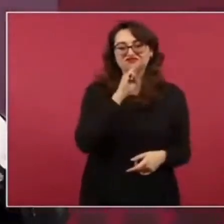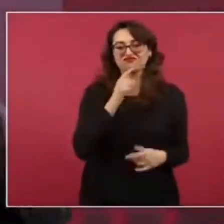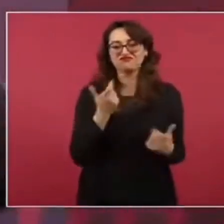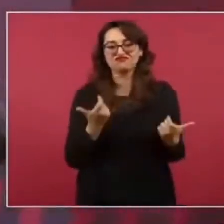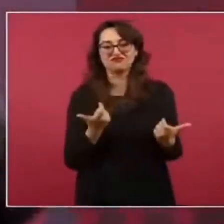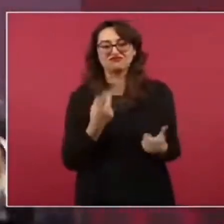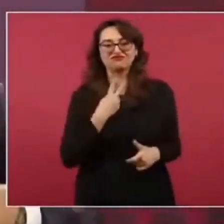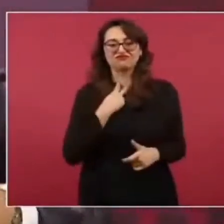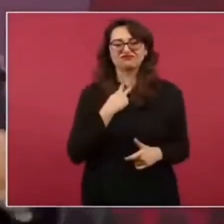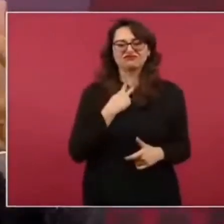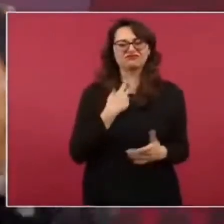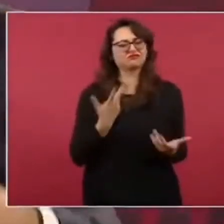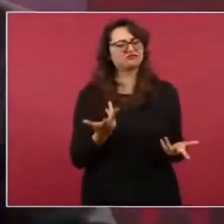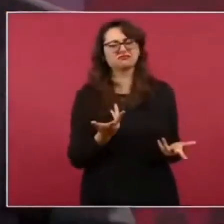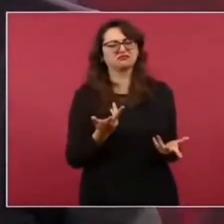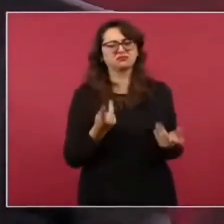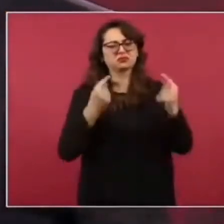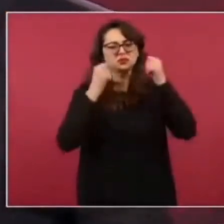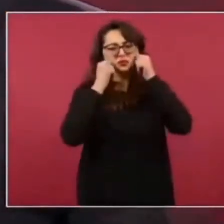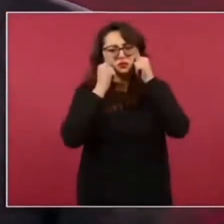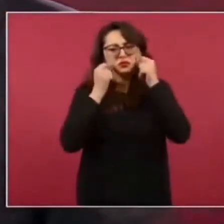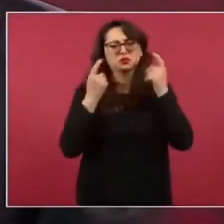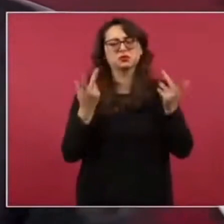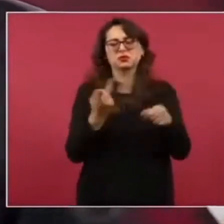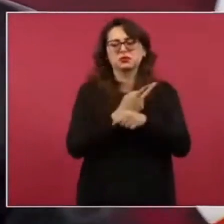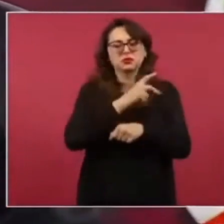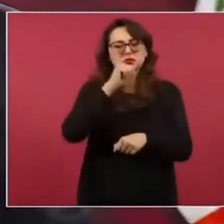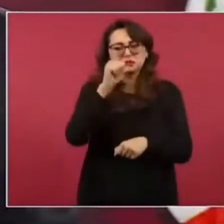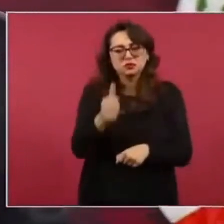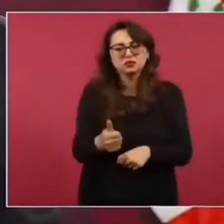una recompensa económica,